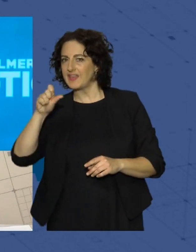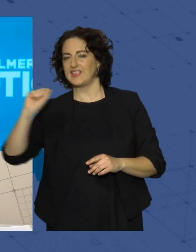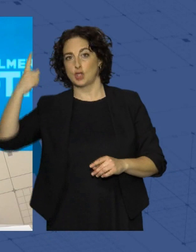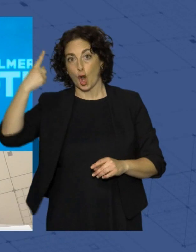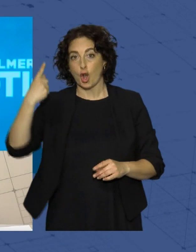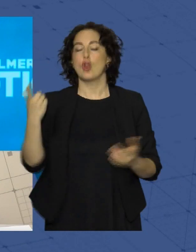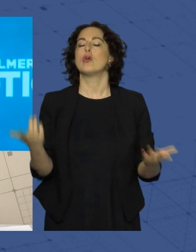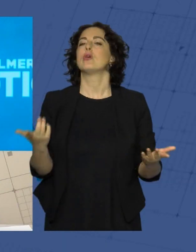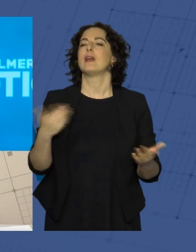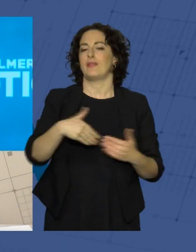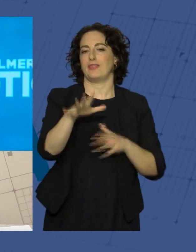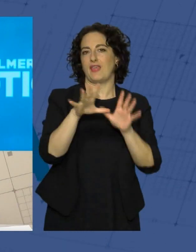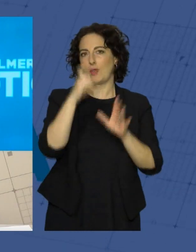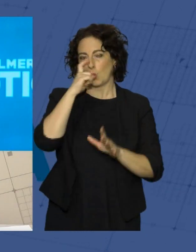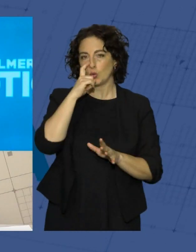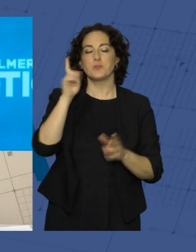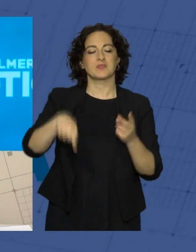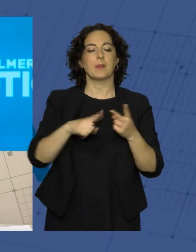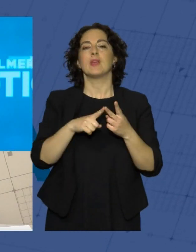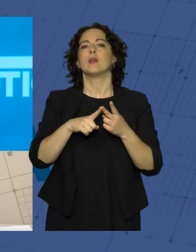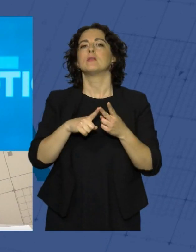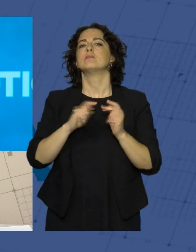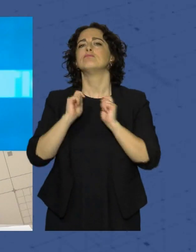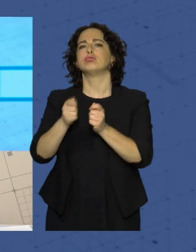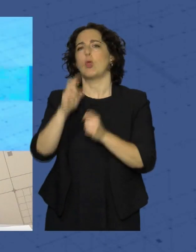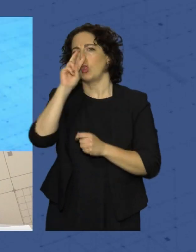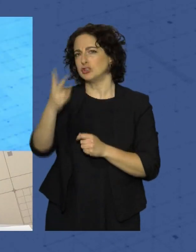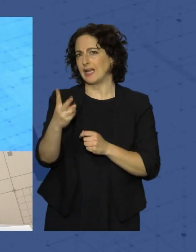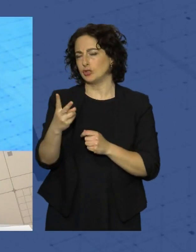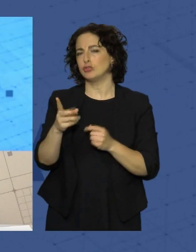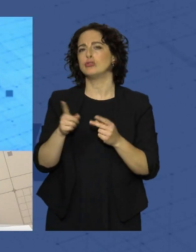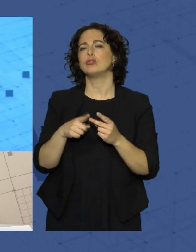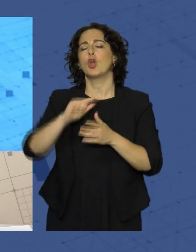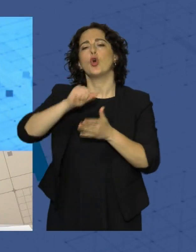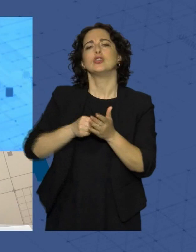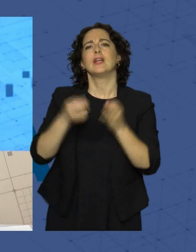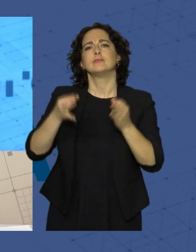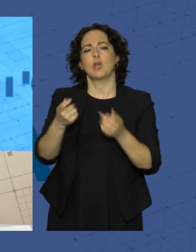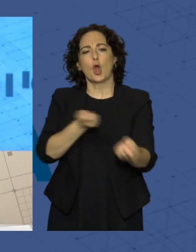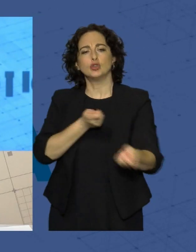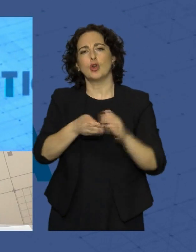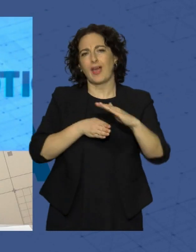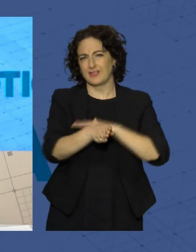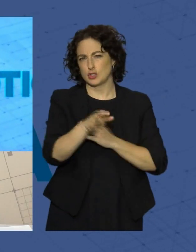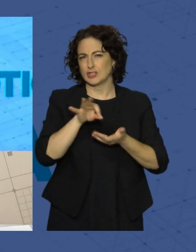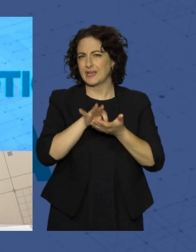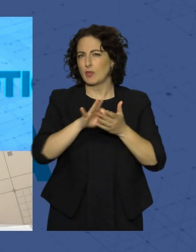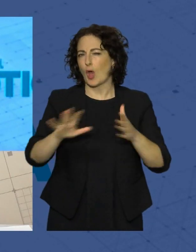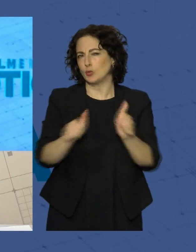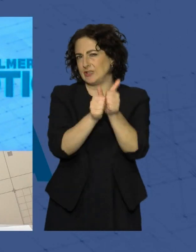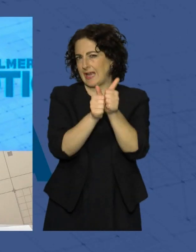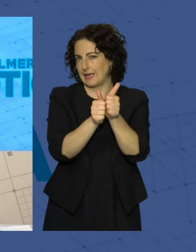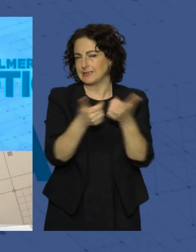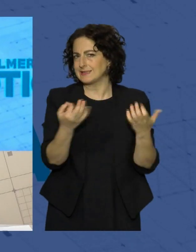junio. Además conocíamos la adjudicación por dos años del contrato de control de accesos y servicios auxiliares